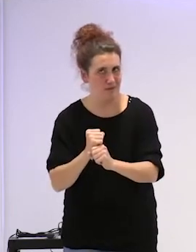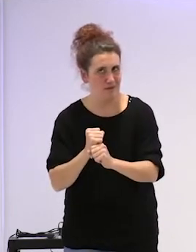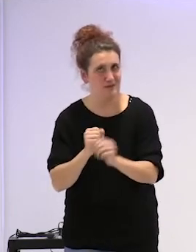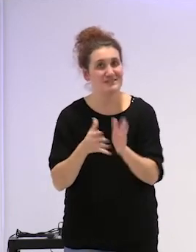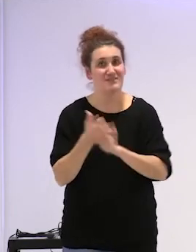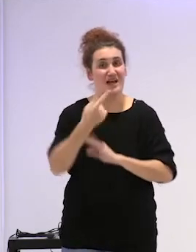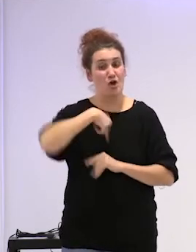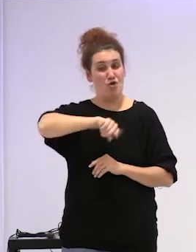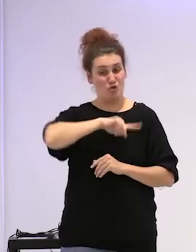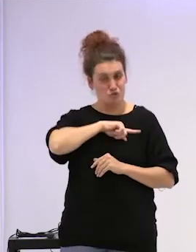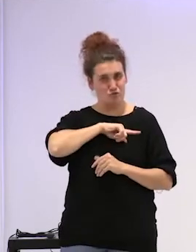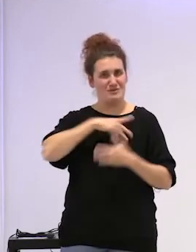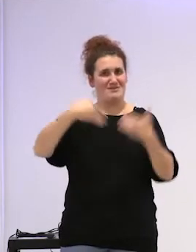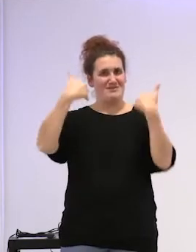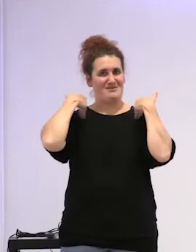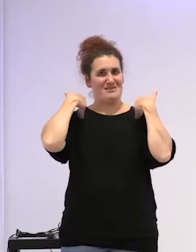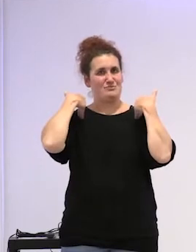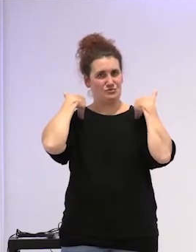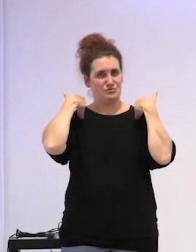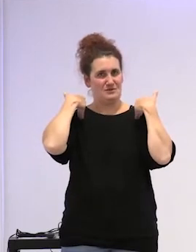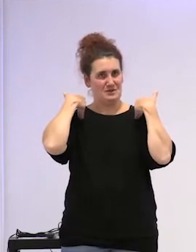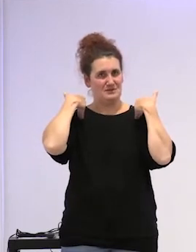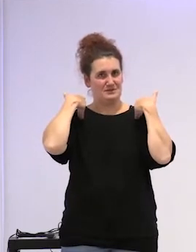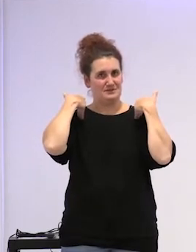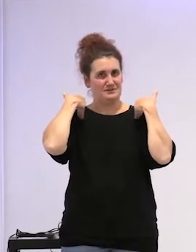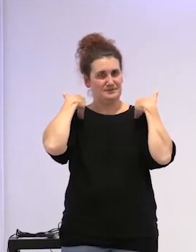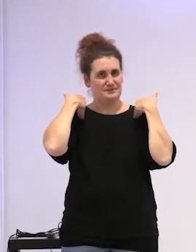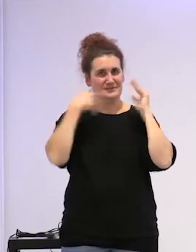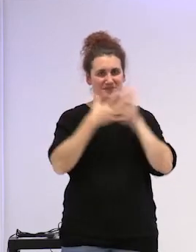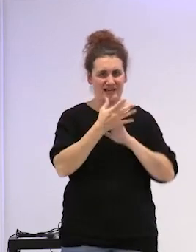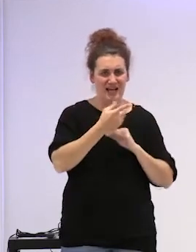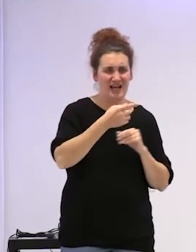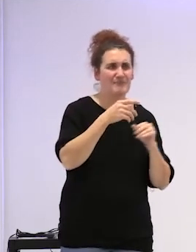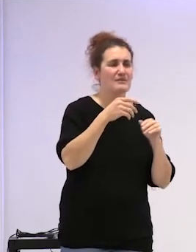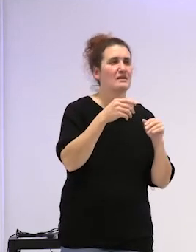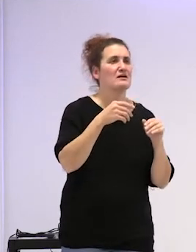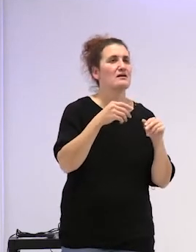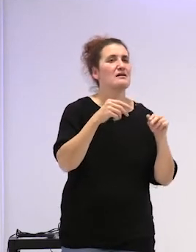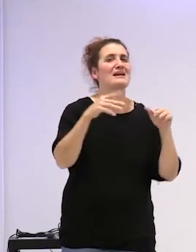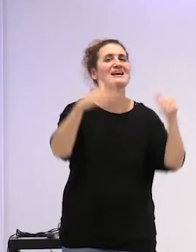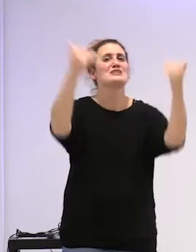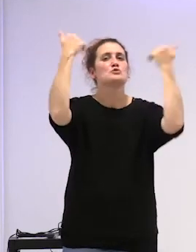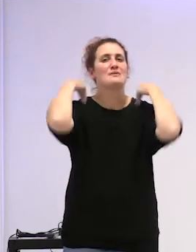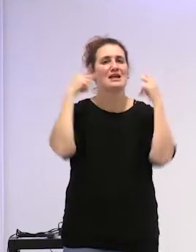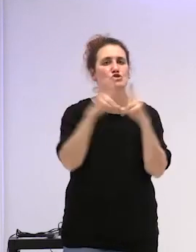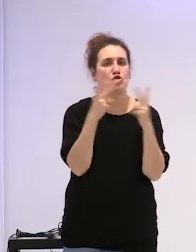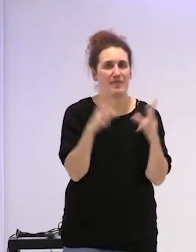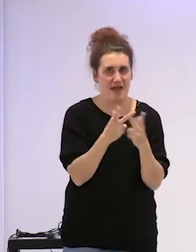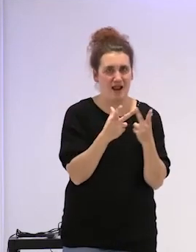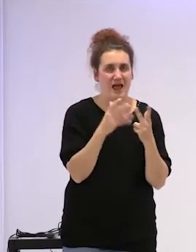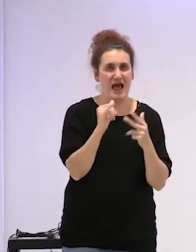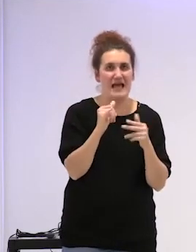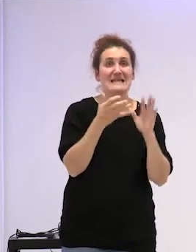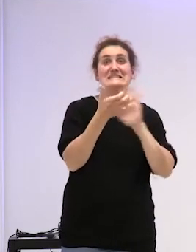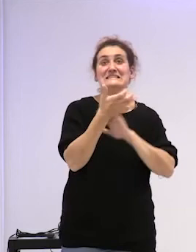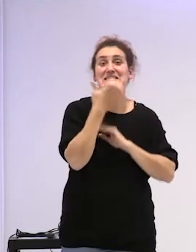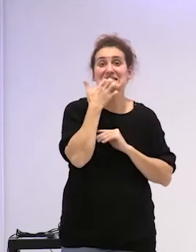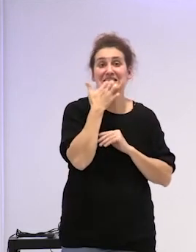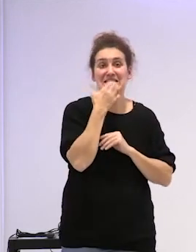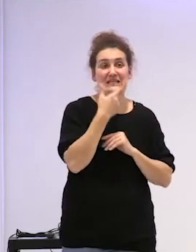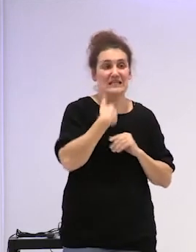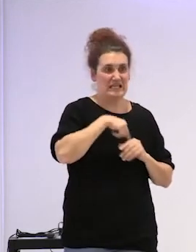somos responsables de la o sea hay una responsabilidad social en la medida en que hay una cierta permisibilidad